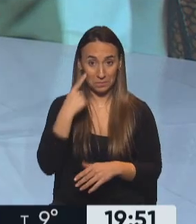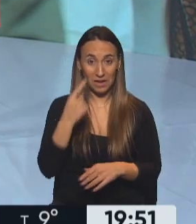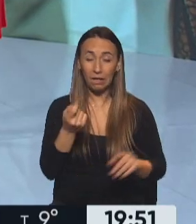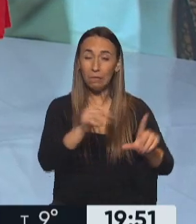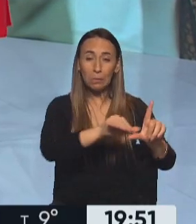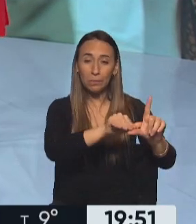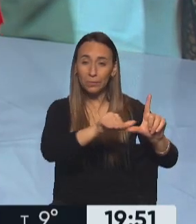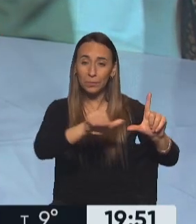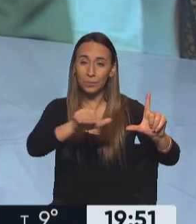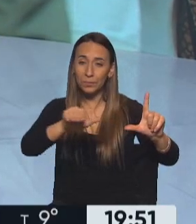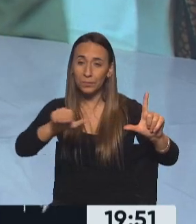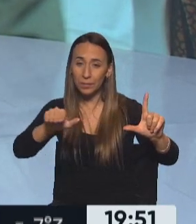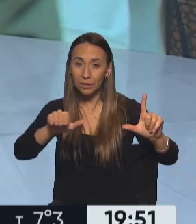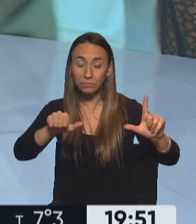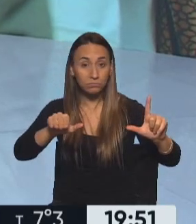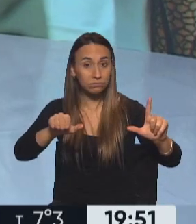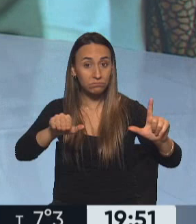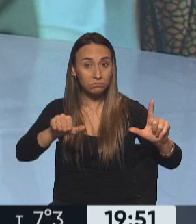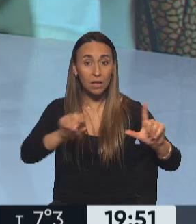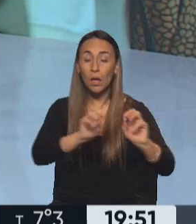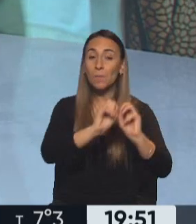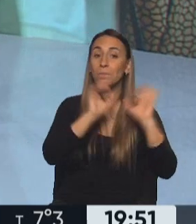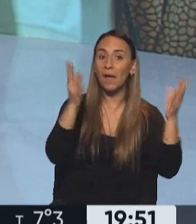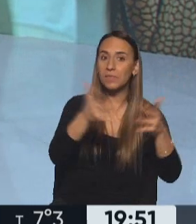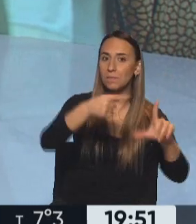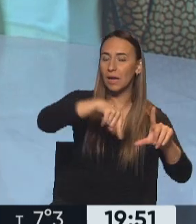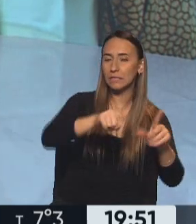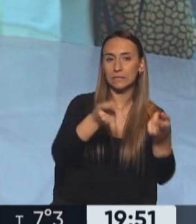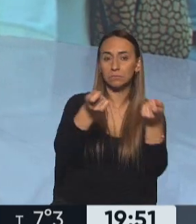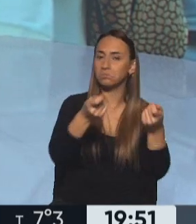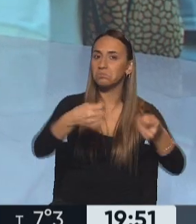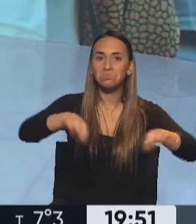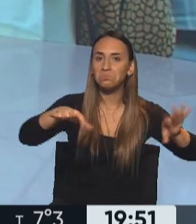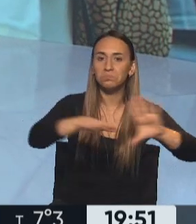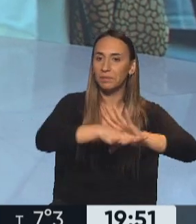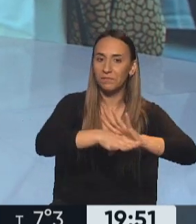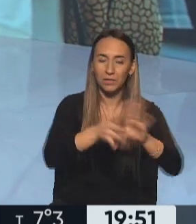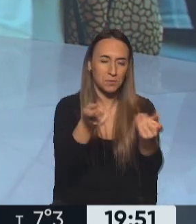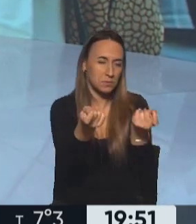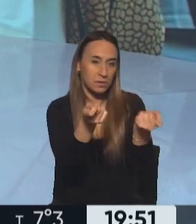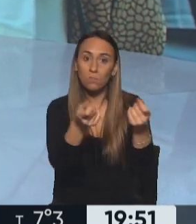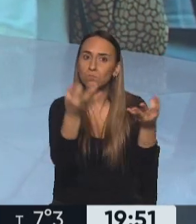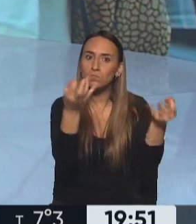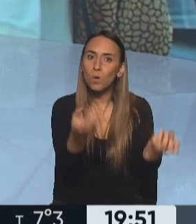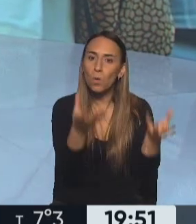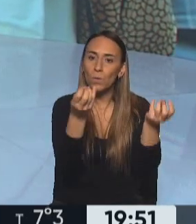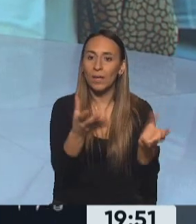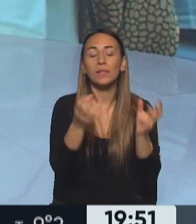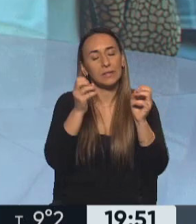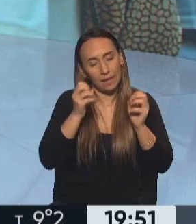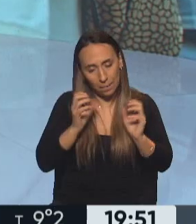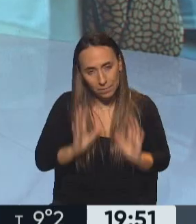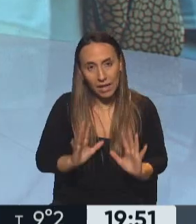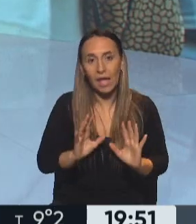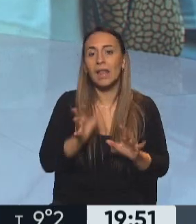planos. Empezaron la pandemia tolerándola muy bien. Sí, Manejándose muy bien. Está bien. Lugares aislados,